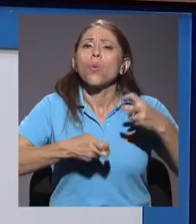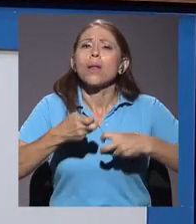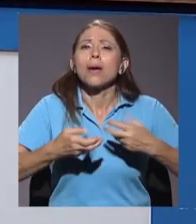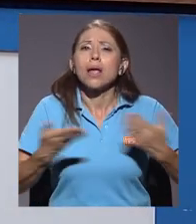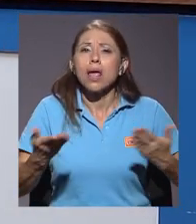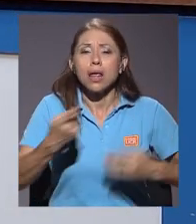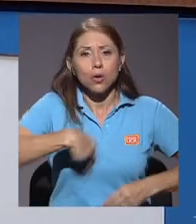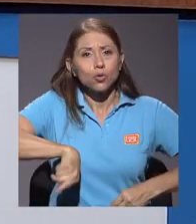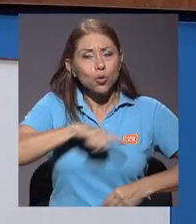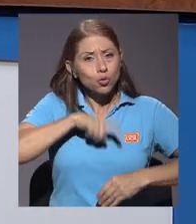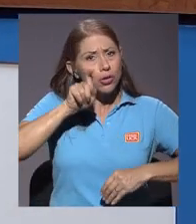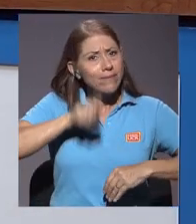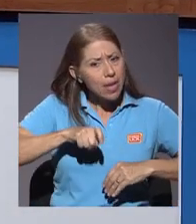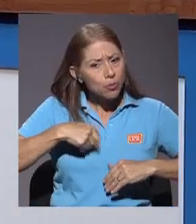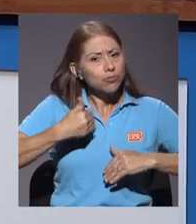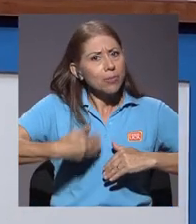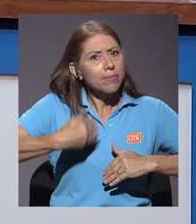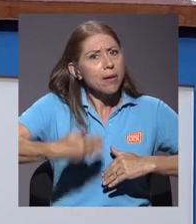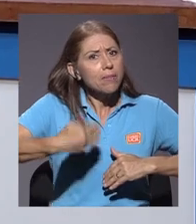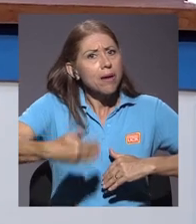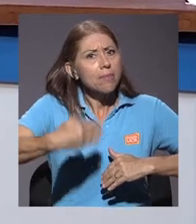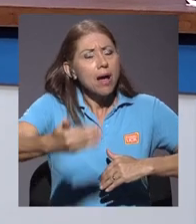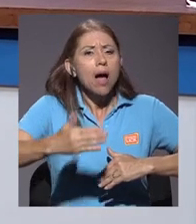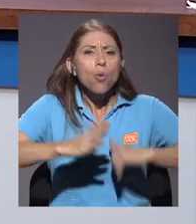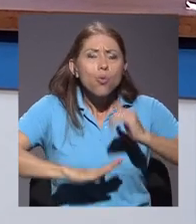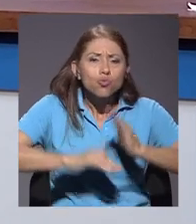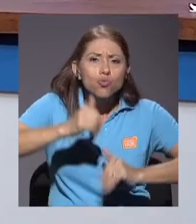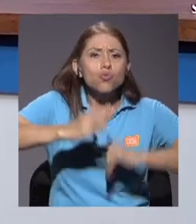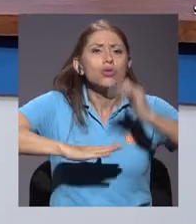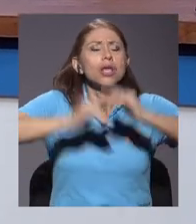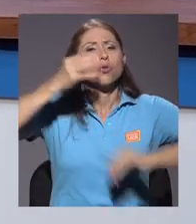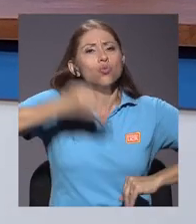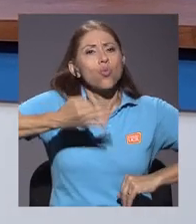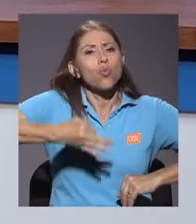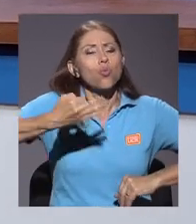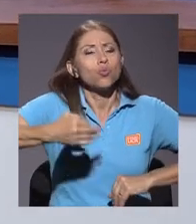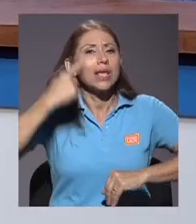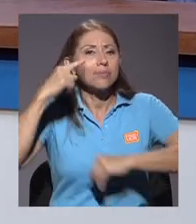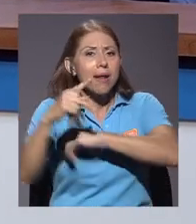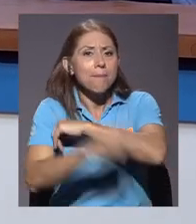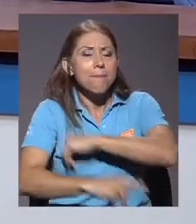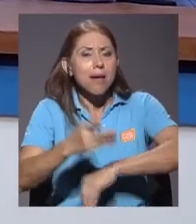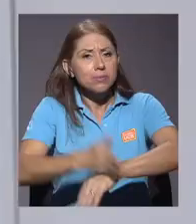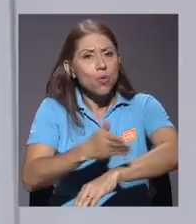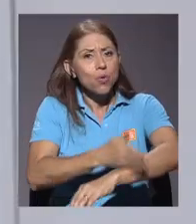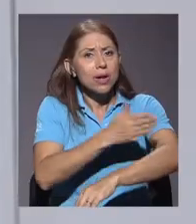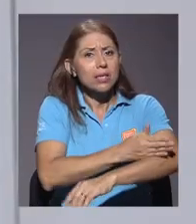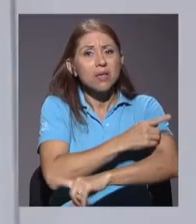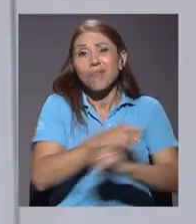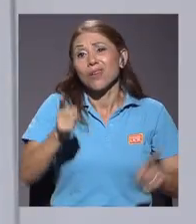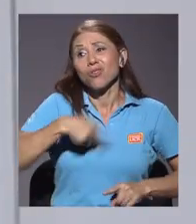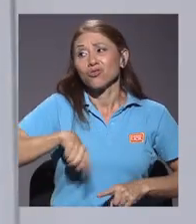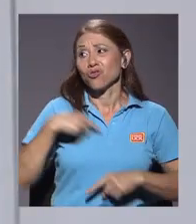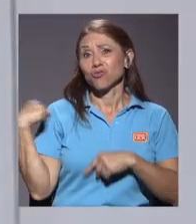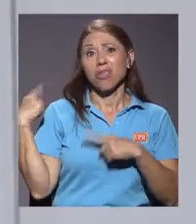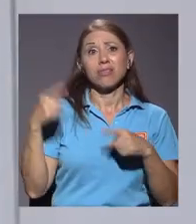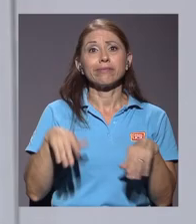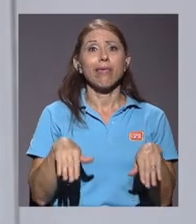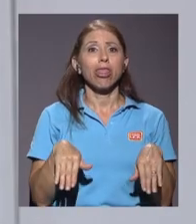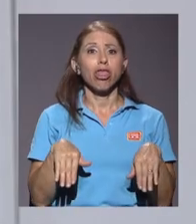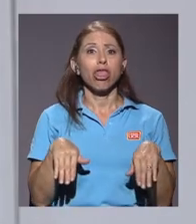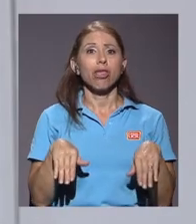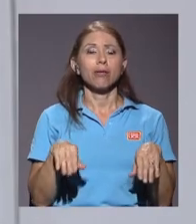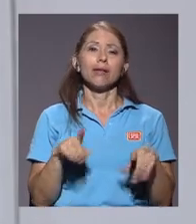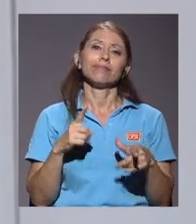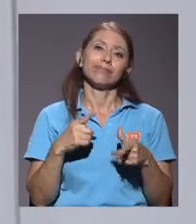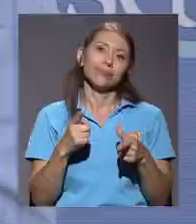nuestro? Tenemos que estar construyendo infraestructura todos los días del año para que el país progrese, no lo hemos hecho, y por eso